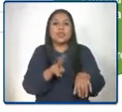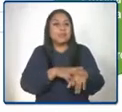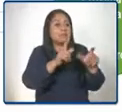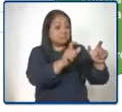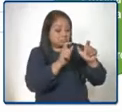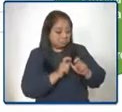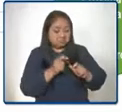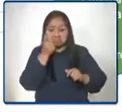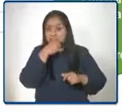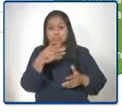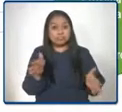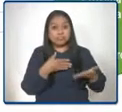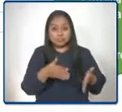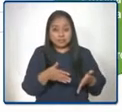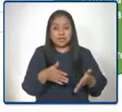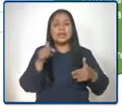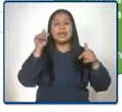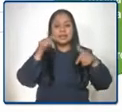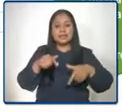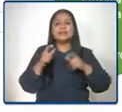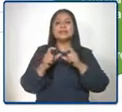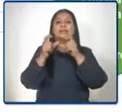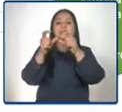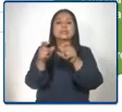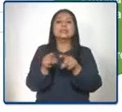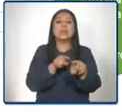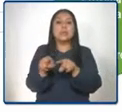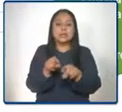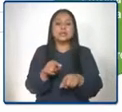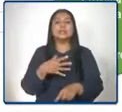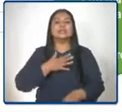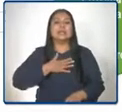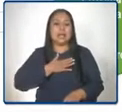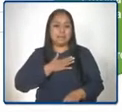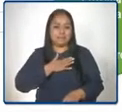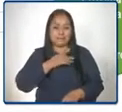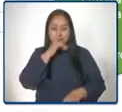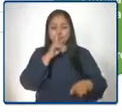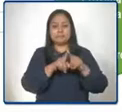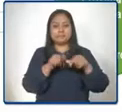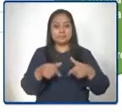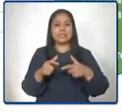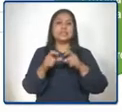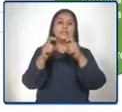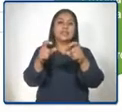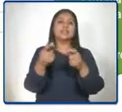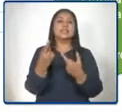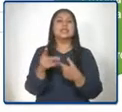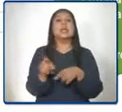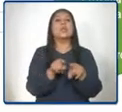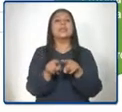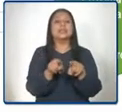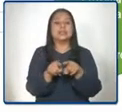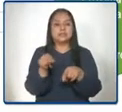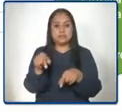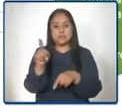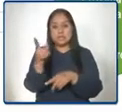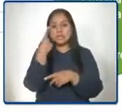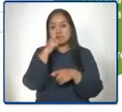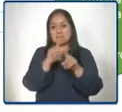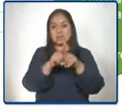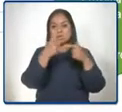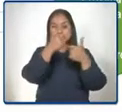Este sistema de certificación de competencias lo hemos hecho en correspondencia con estándares de desempeño laboral.